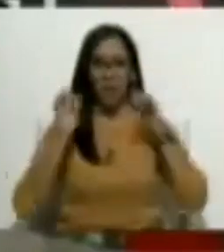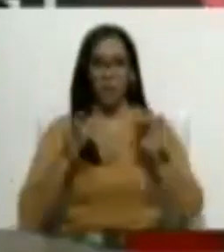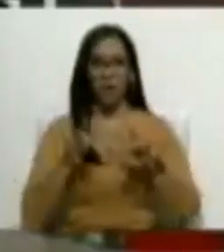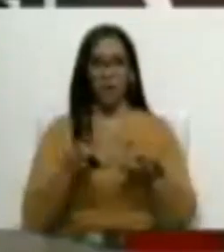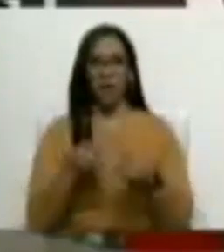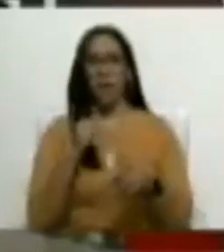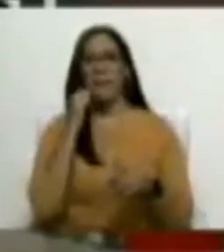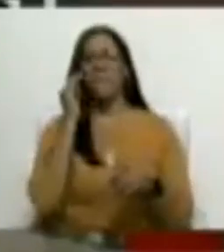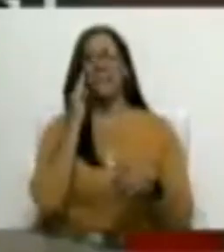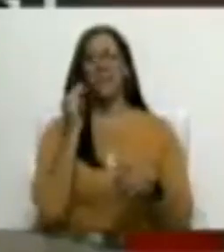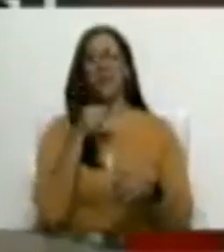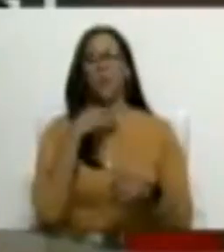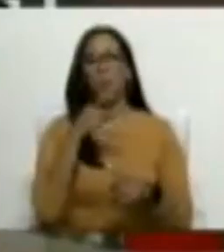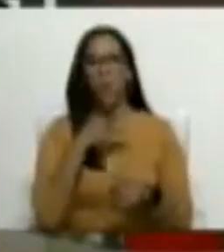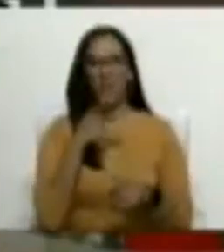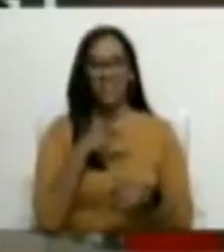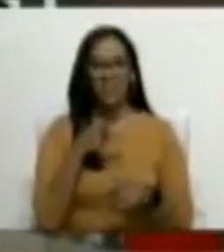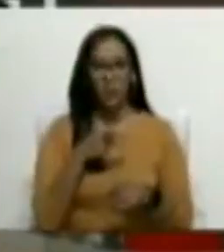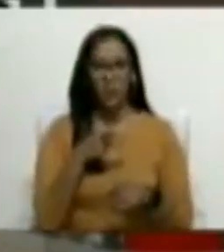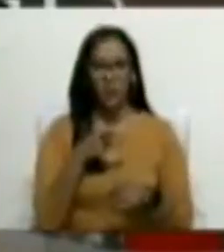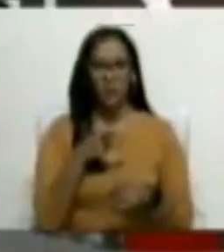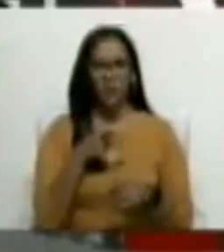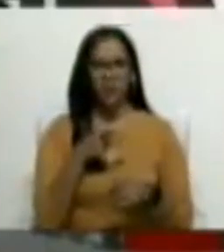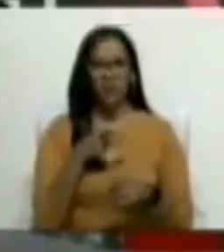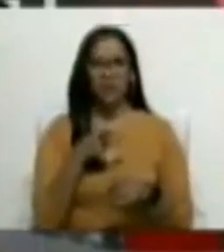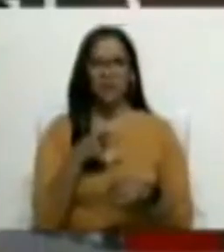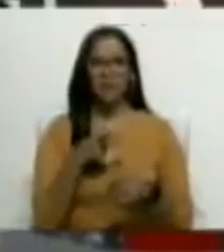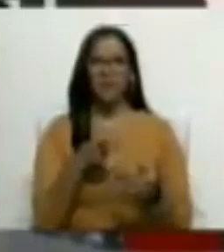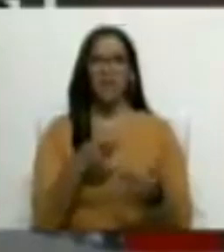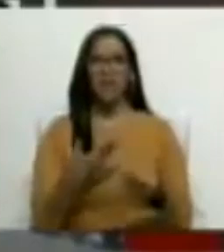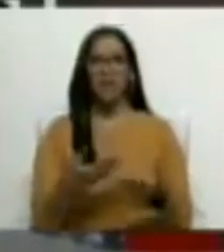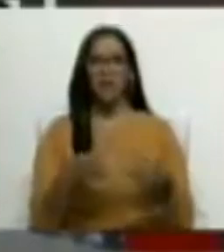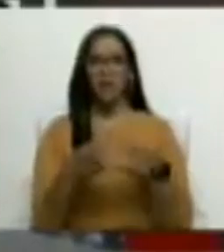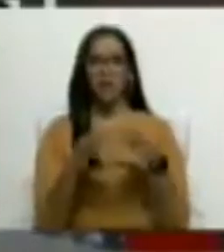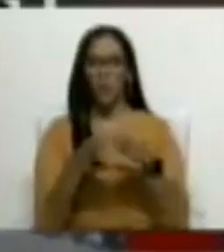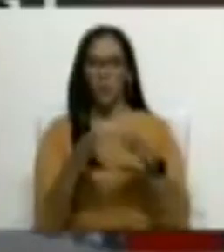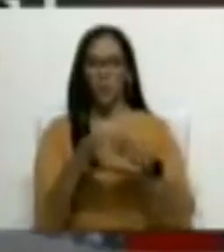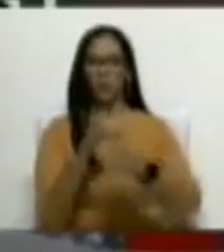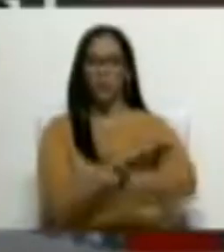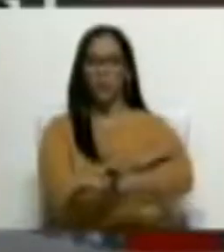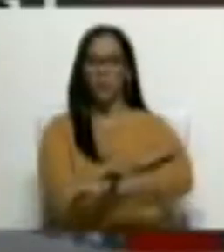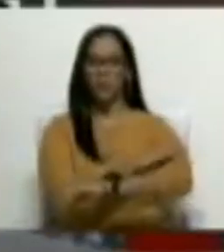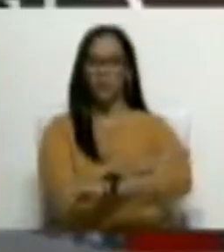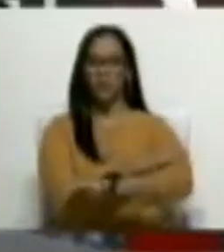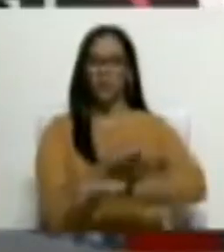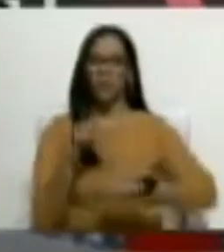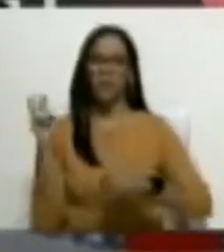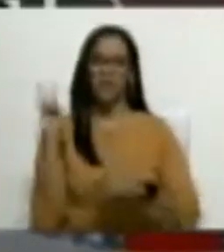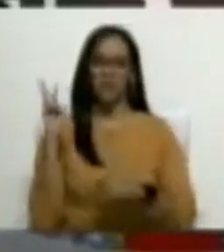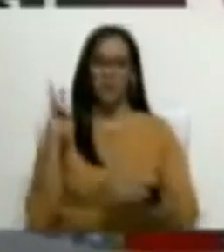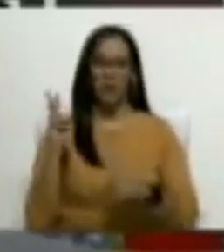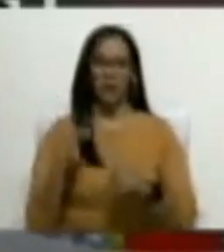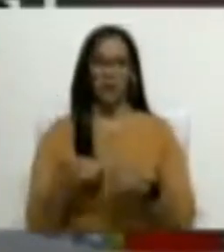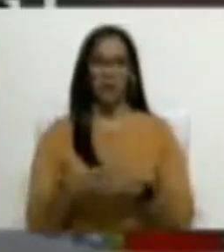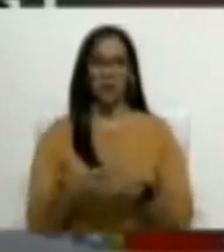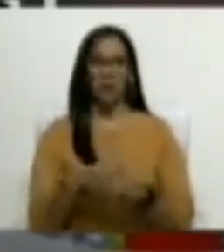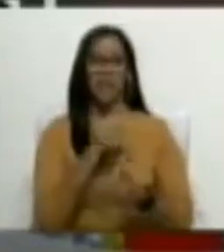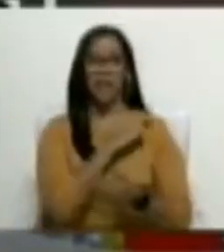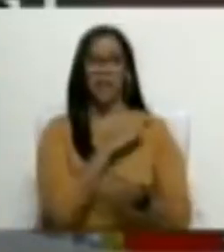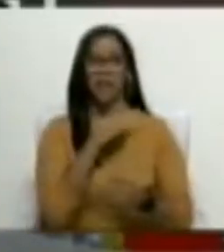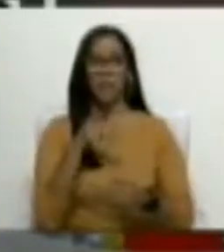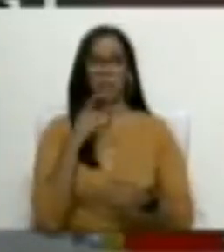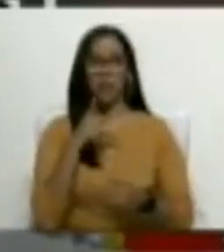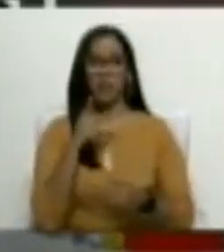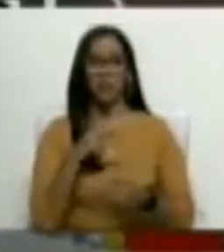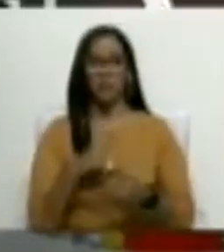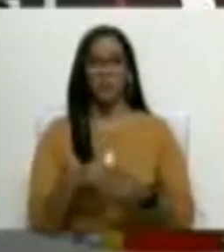padrino político de la Plataforma Unitaria y de la ultraderecha venezolana. Es el jefe político